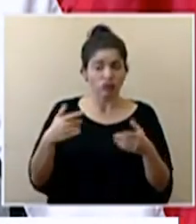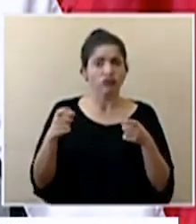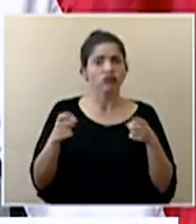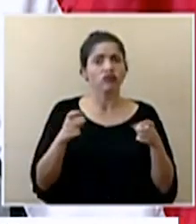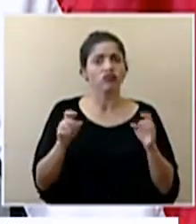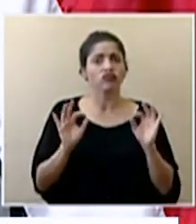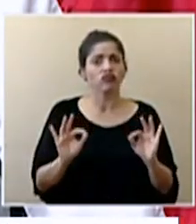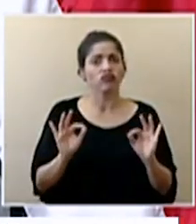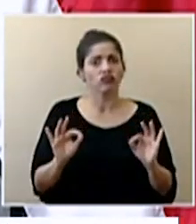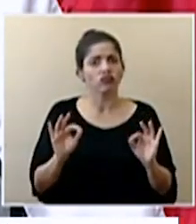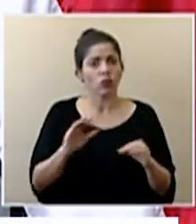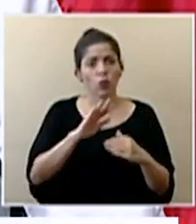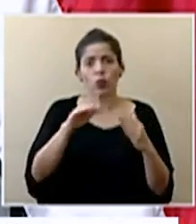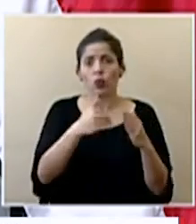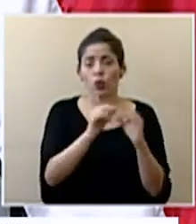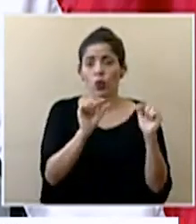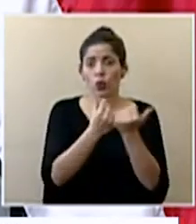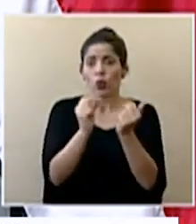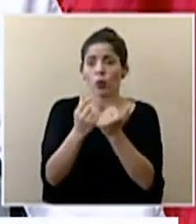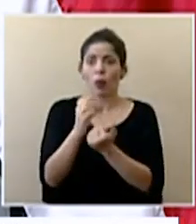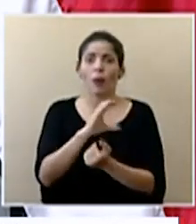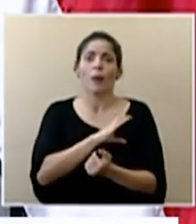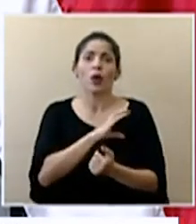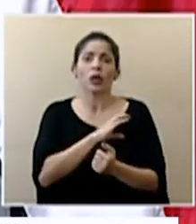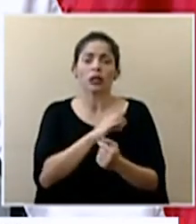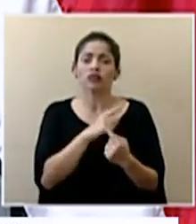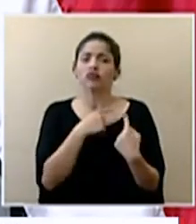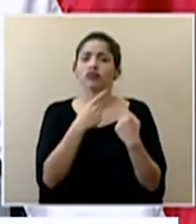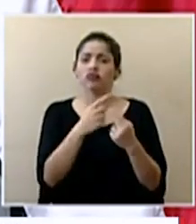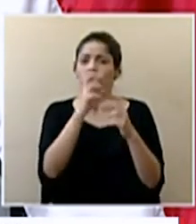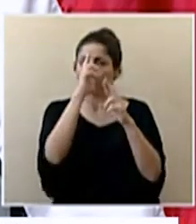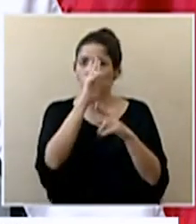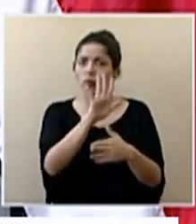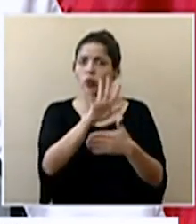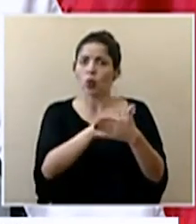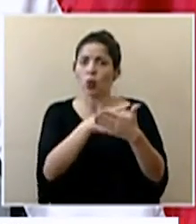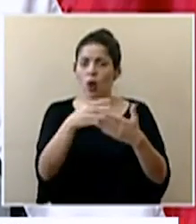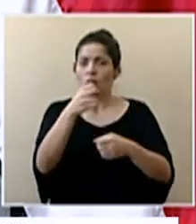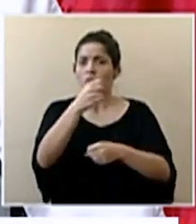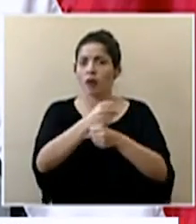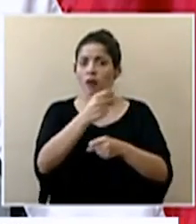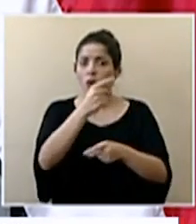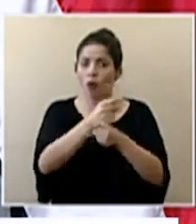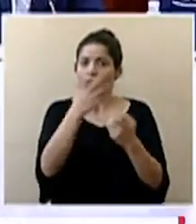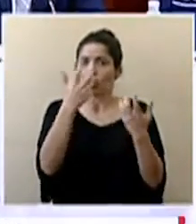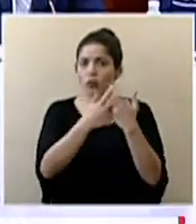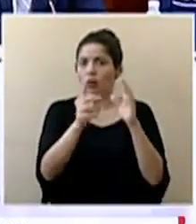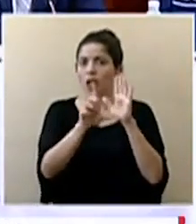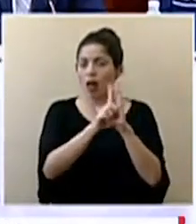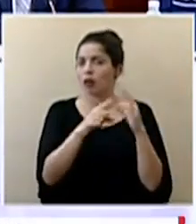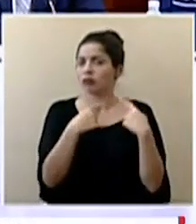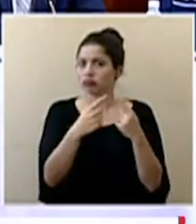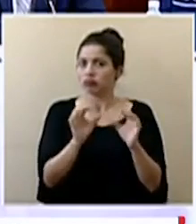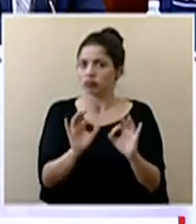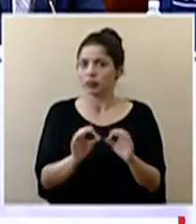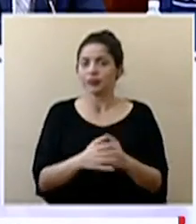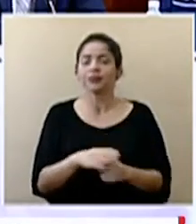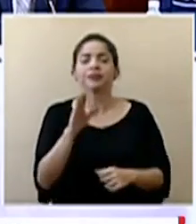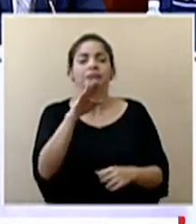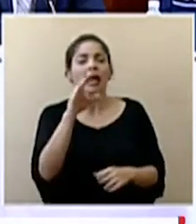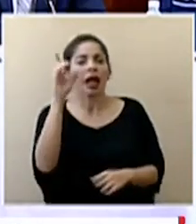adecuadamente en todos los cuerpos de policía el tiempo laboral adecuado y legal Don Daniel